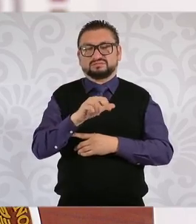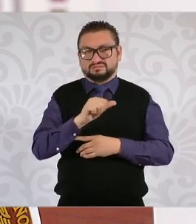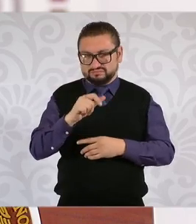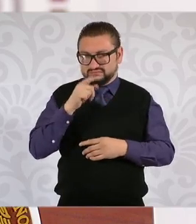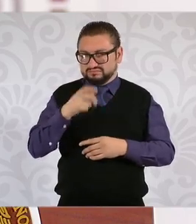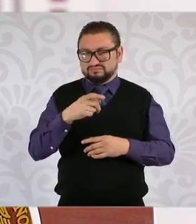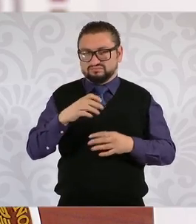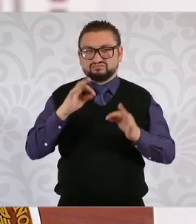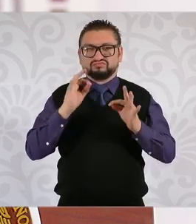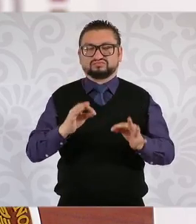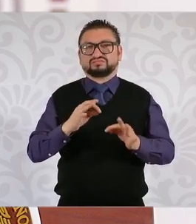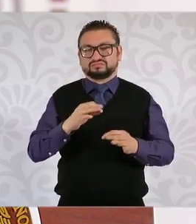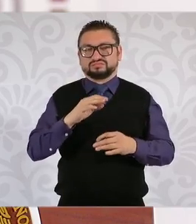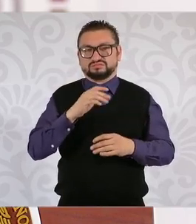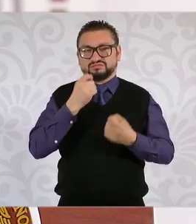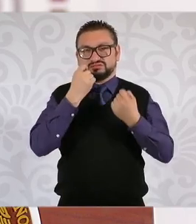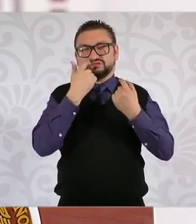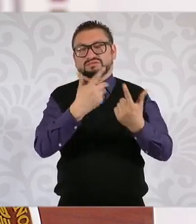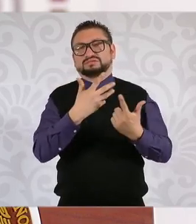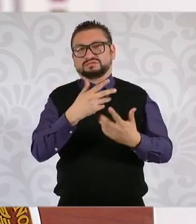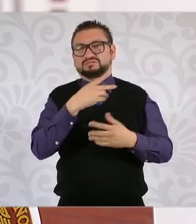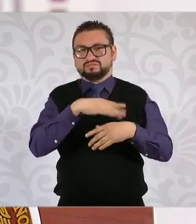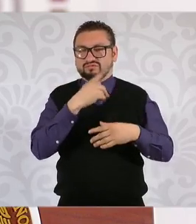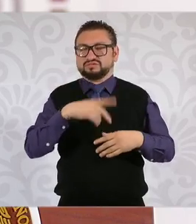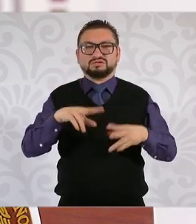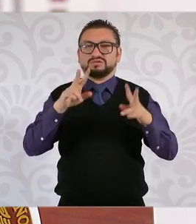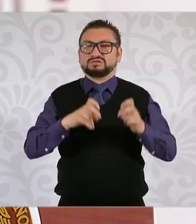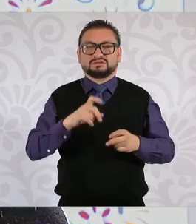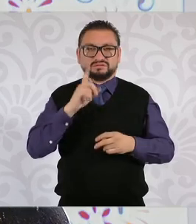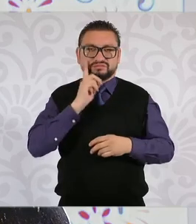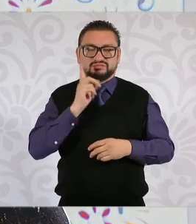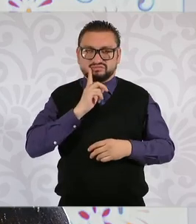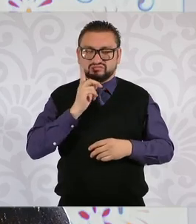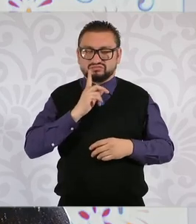de la lucha de las madres